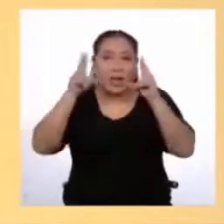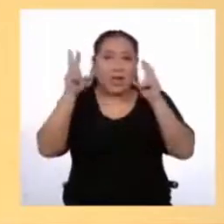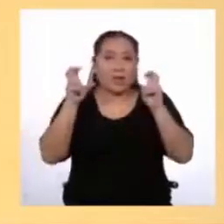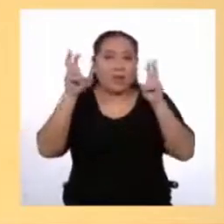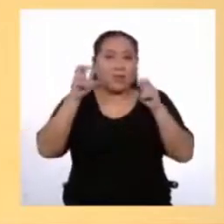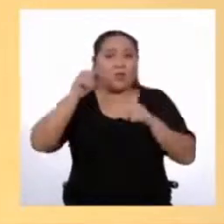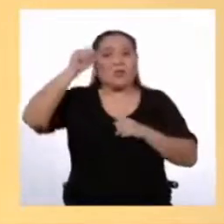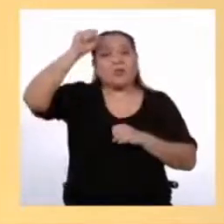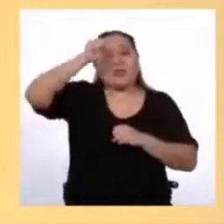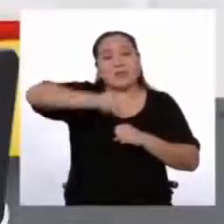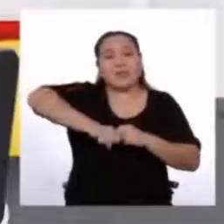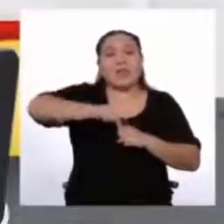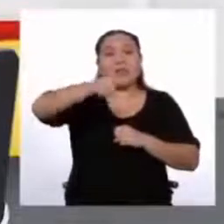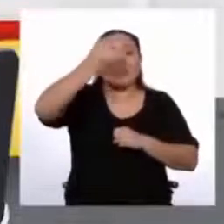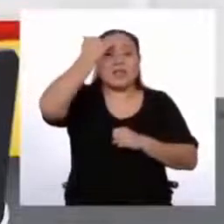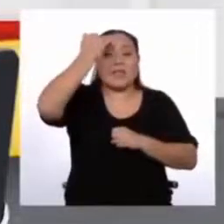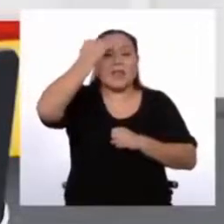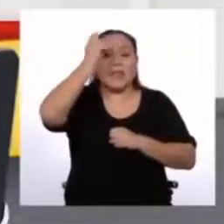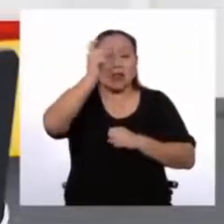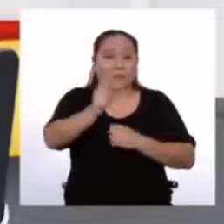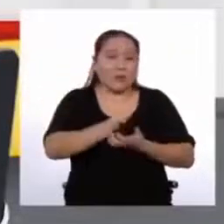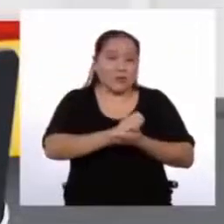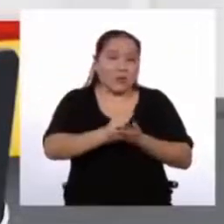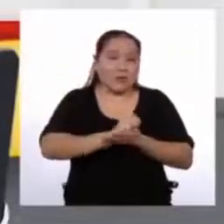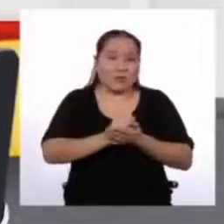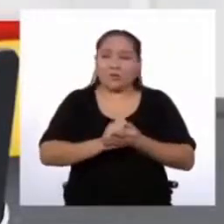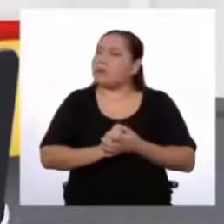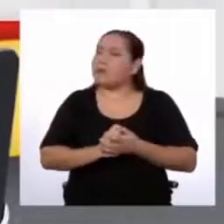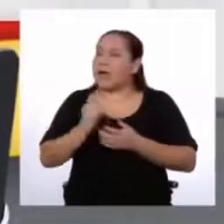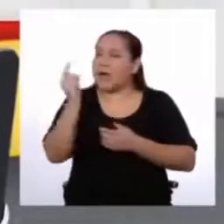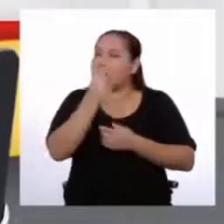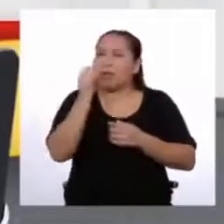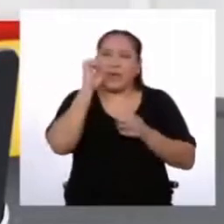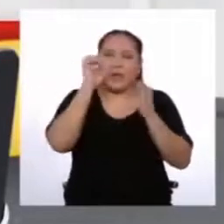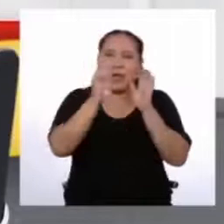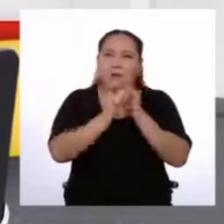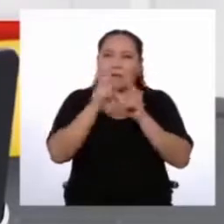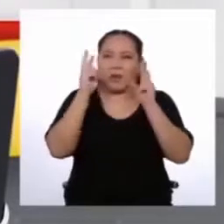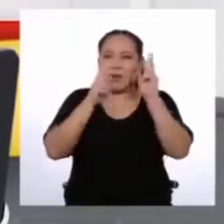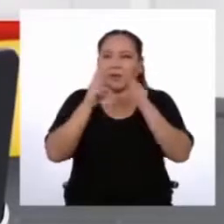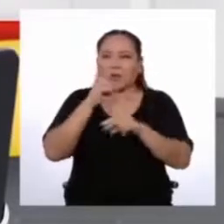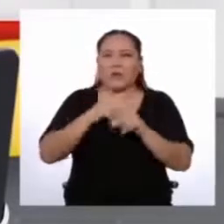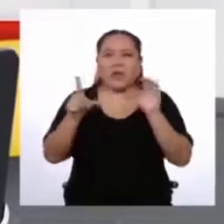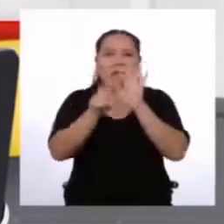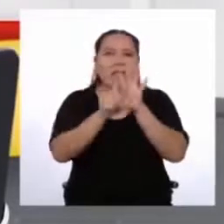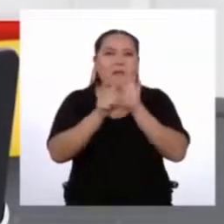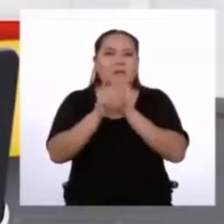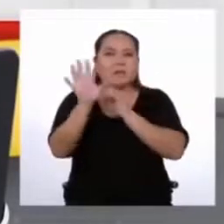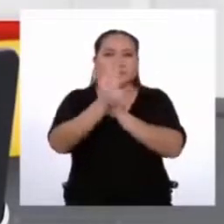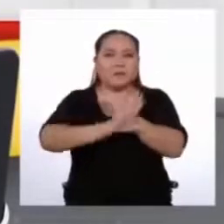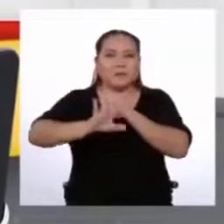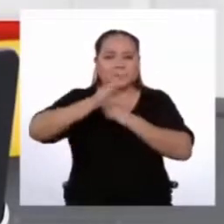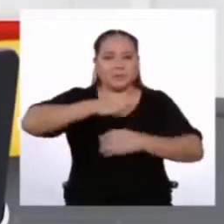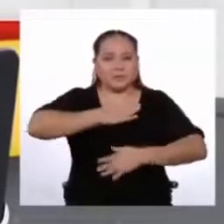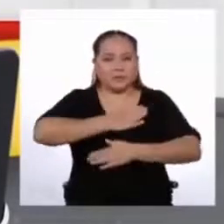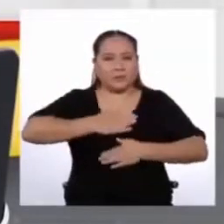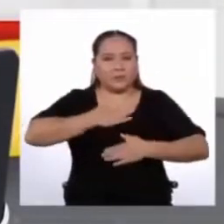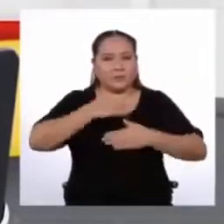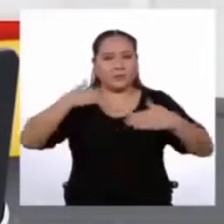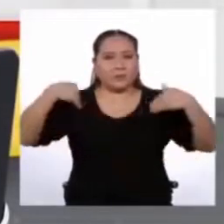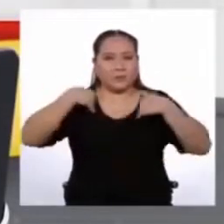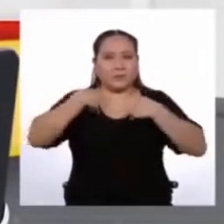una propuesta del autor En el ejemplo que hemos visto es ley de protección y bienestar animal